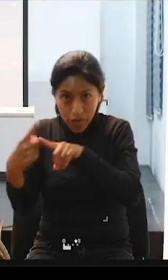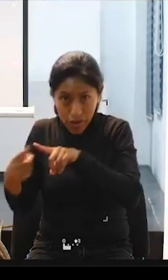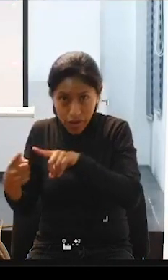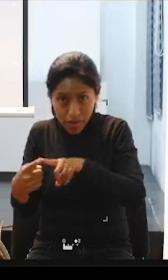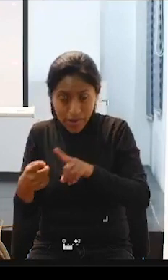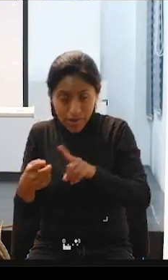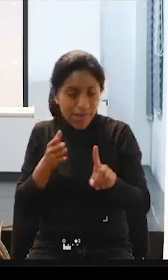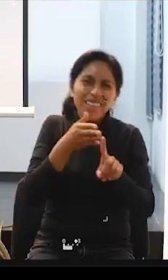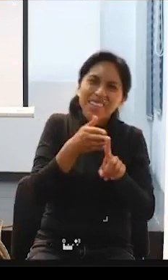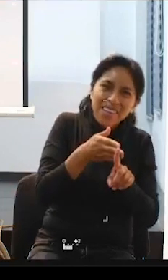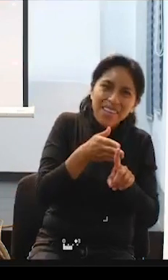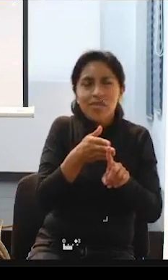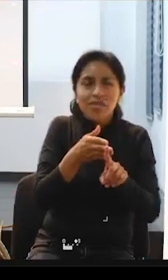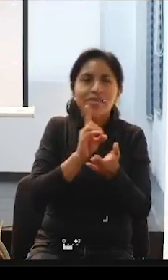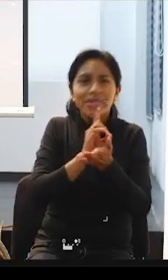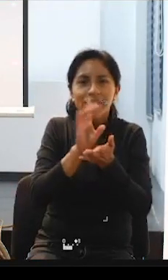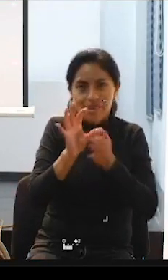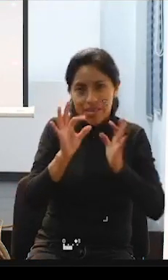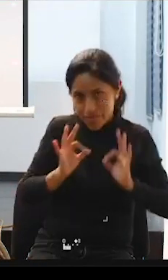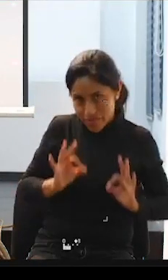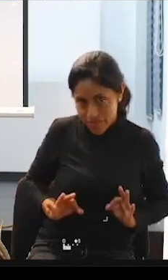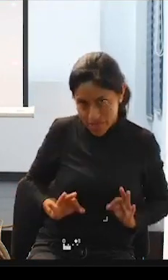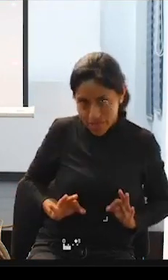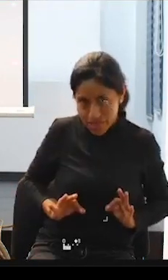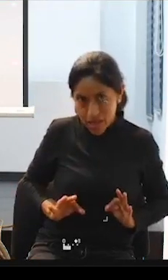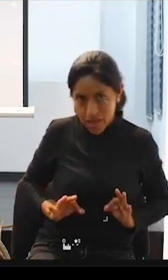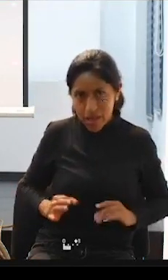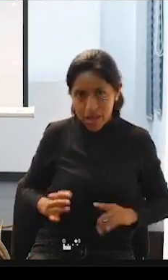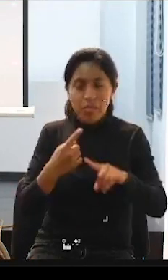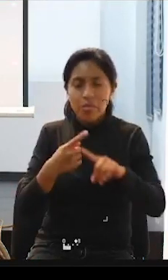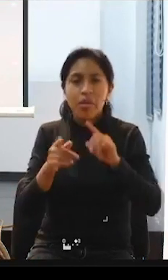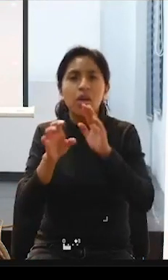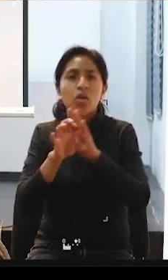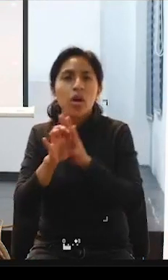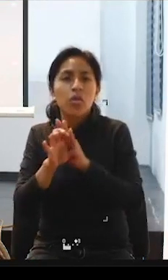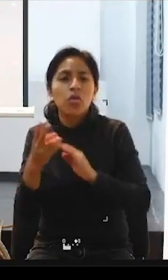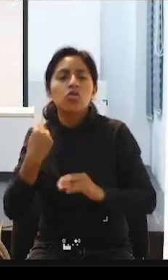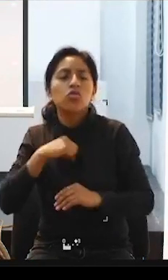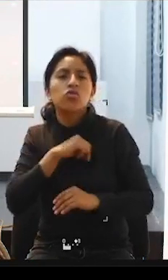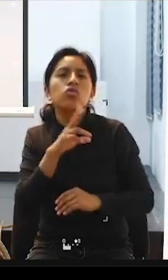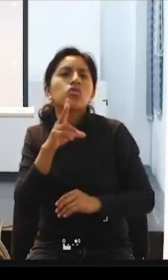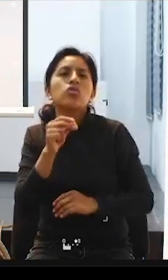personas con diversidad, no hablamos de personas con diversidad funcional,